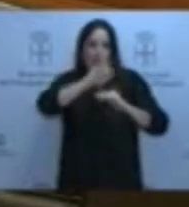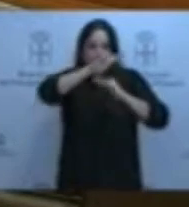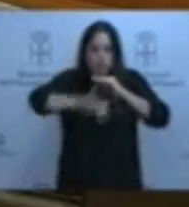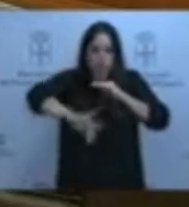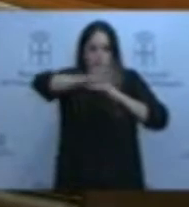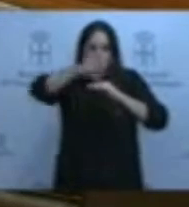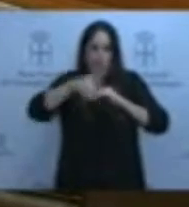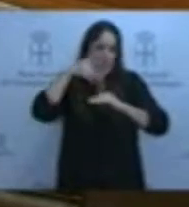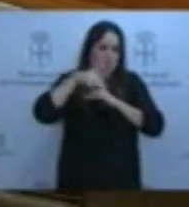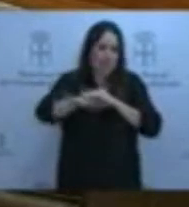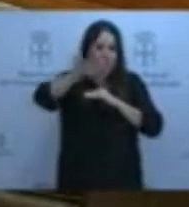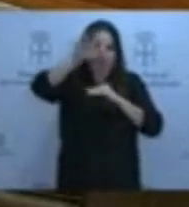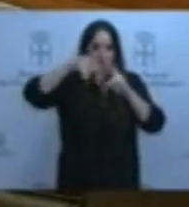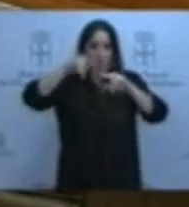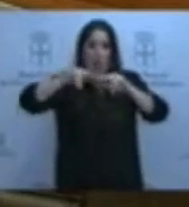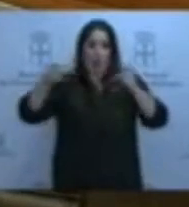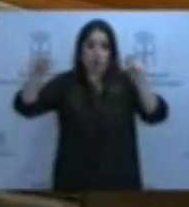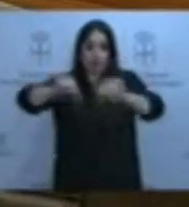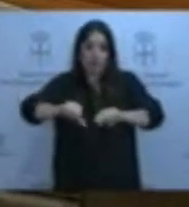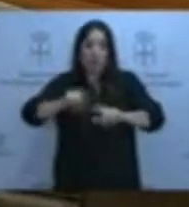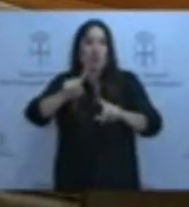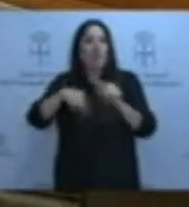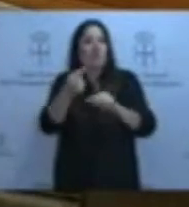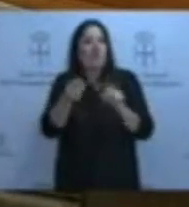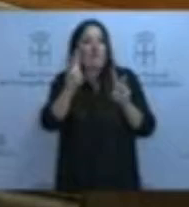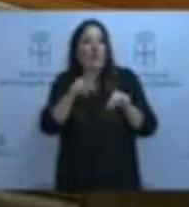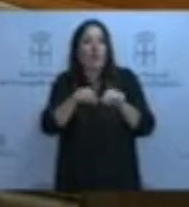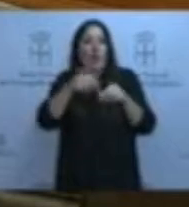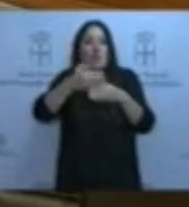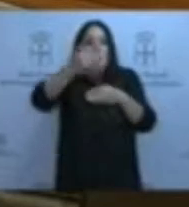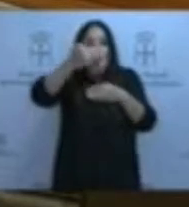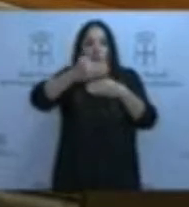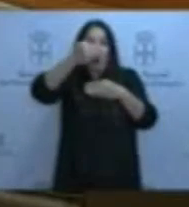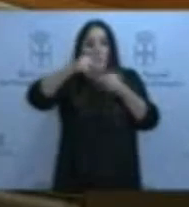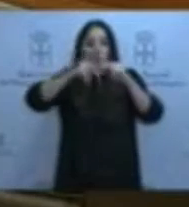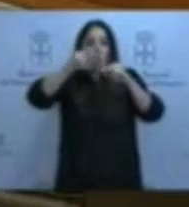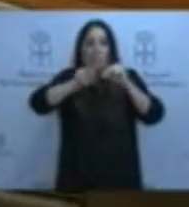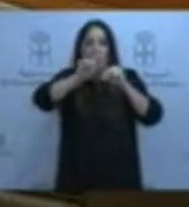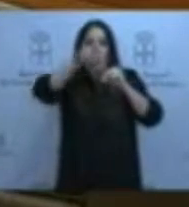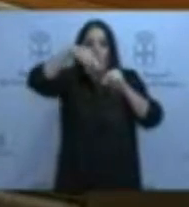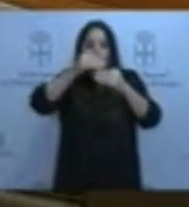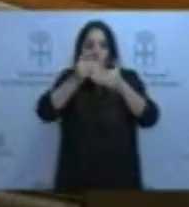esfarraparon la mitad de la obra? ¿Valióis con construir un muretín de un metro de altura del que